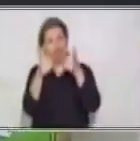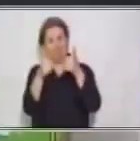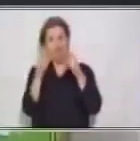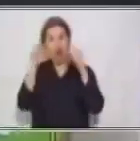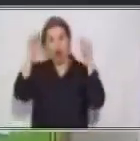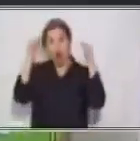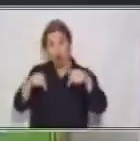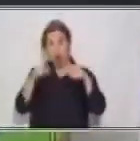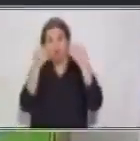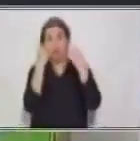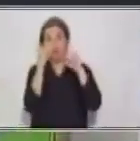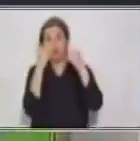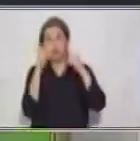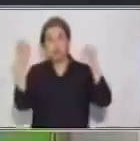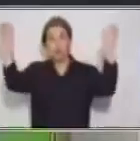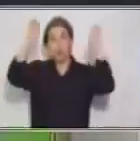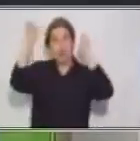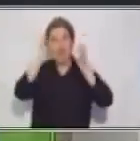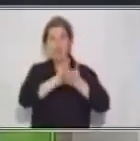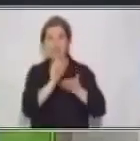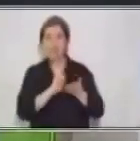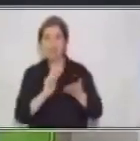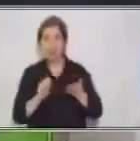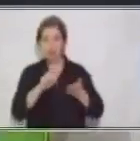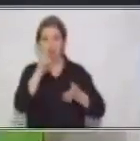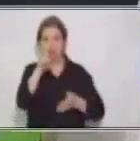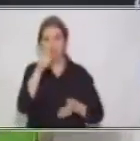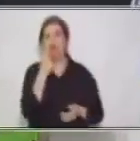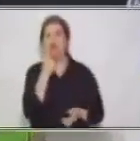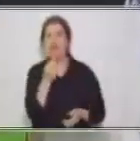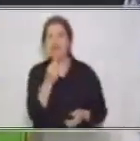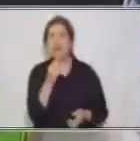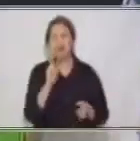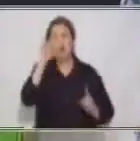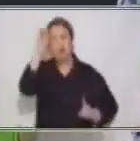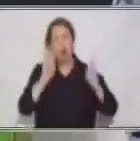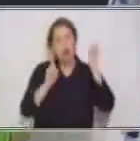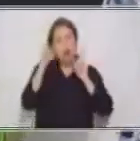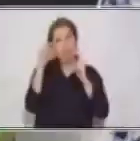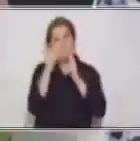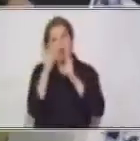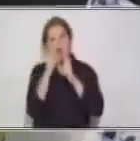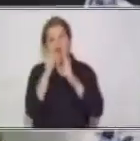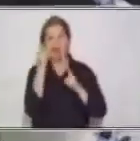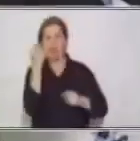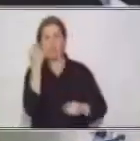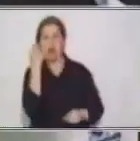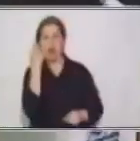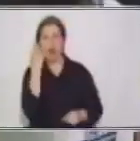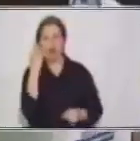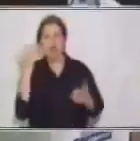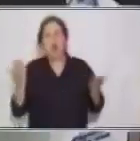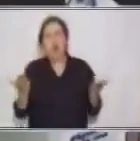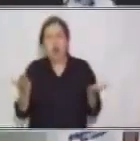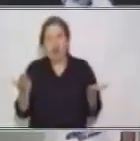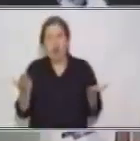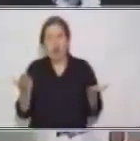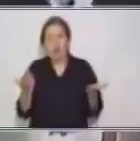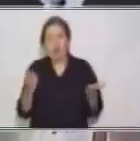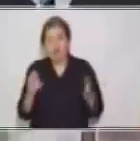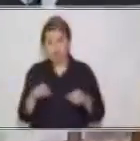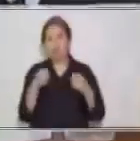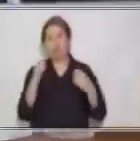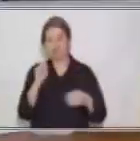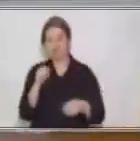a hacer un ejercicio y ustedes me van a decir cuál es la palabra que hace falta. Vamos